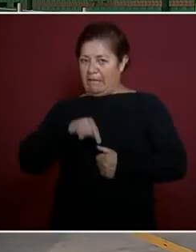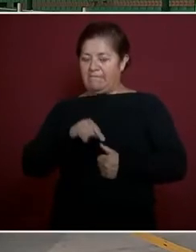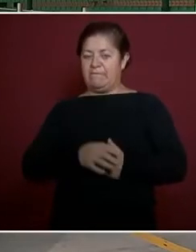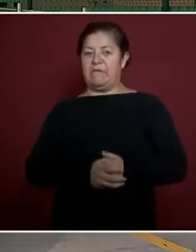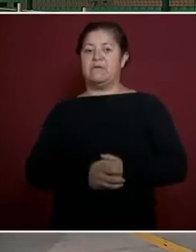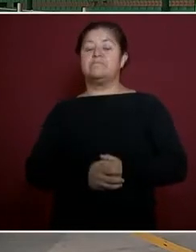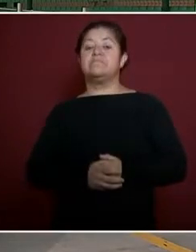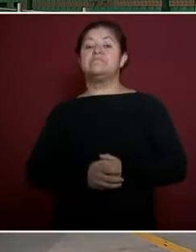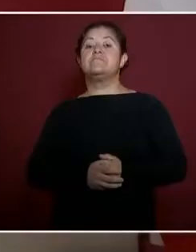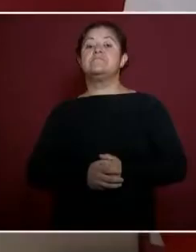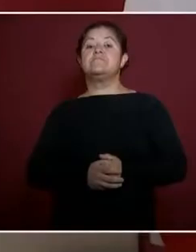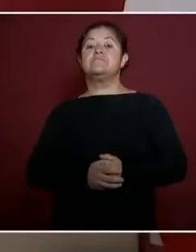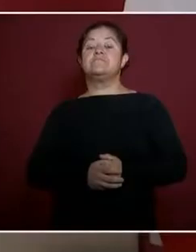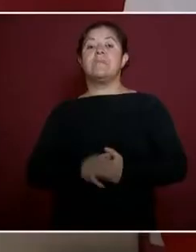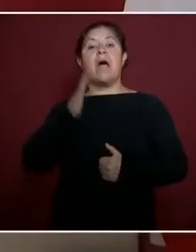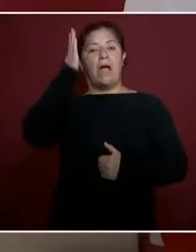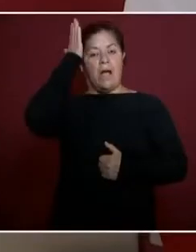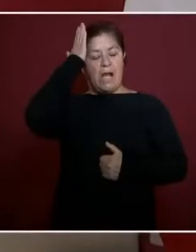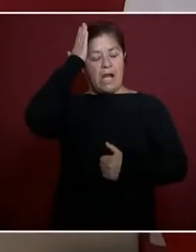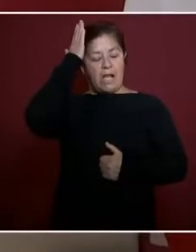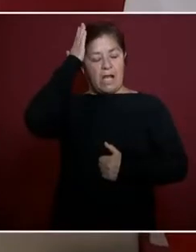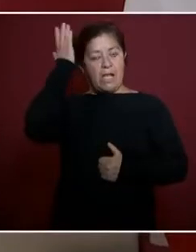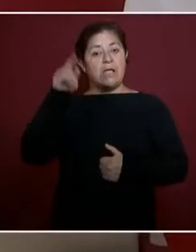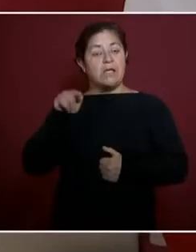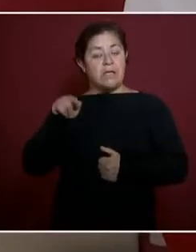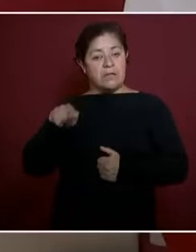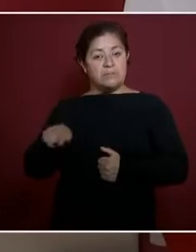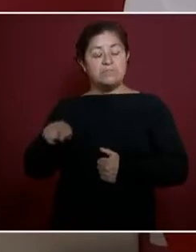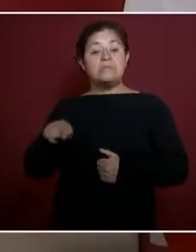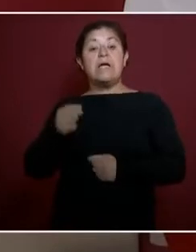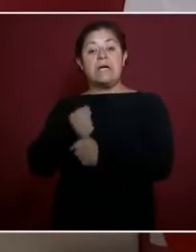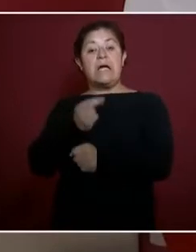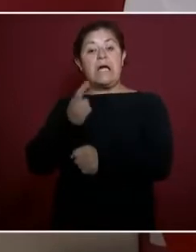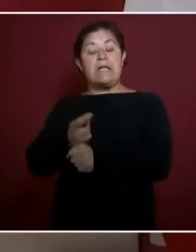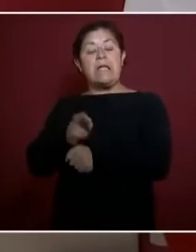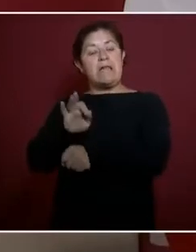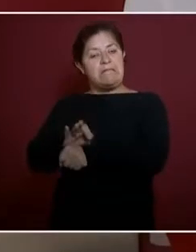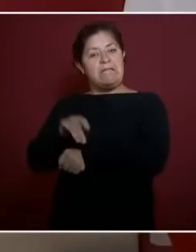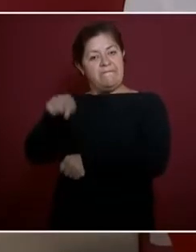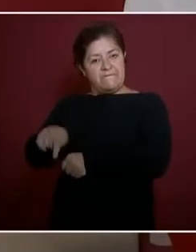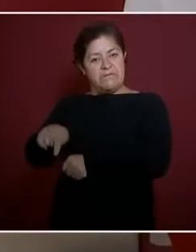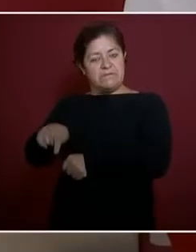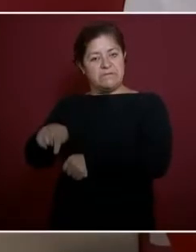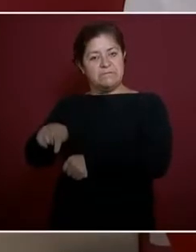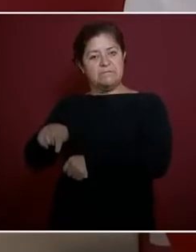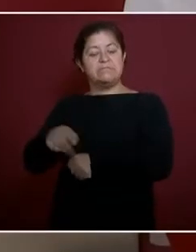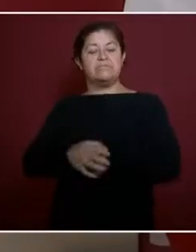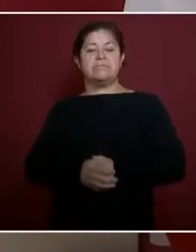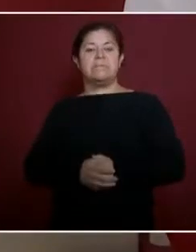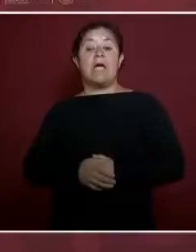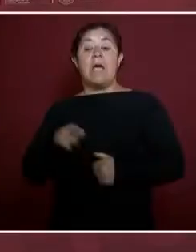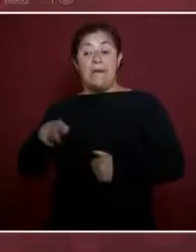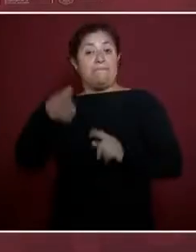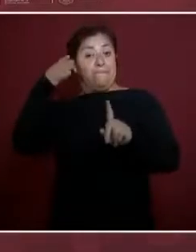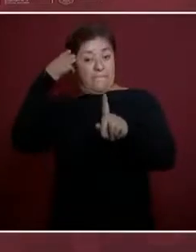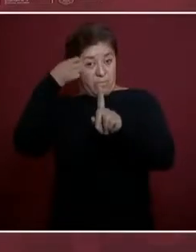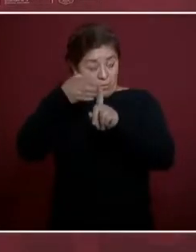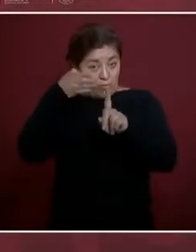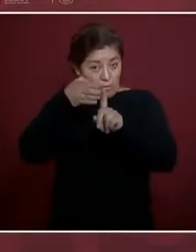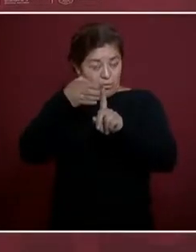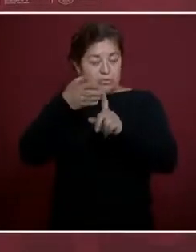bajo la custodia de la Secretaría de la Defensa. ¿Con qué propósito?